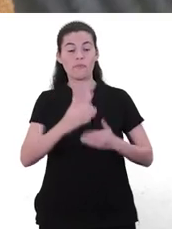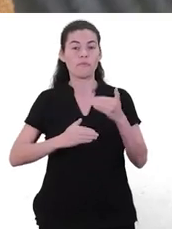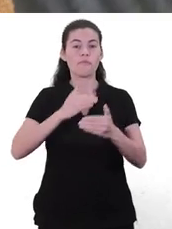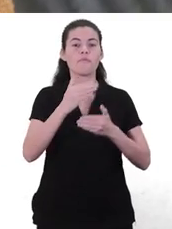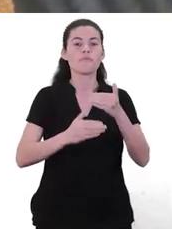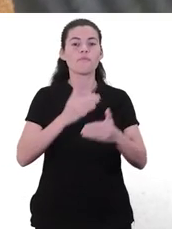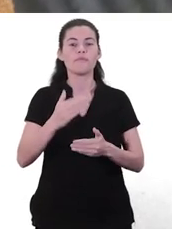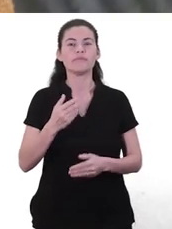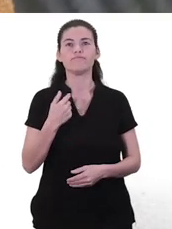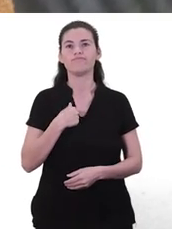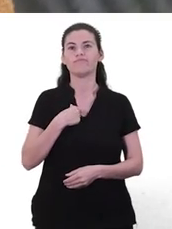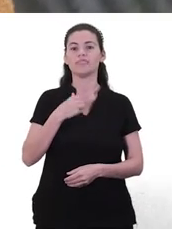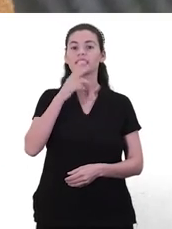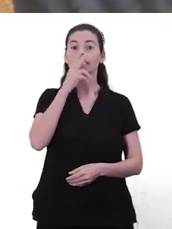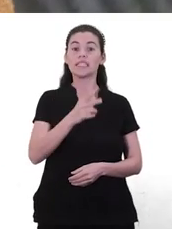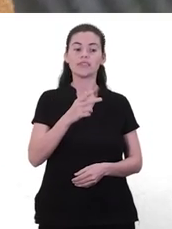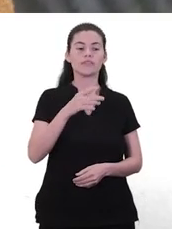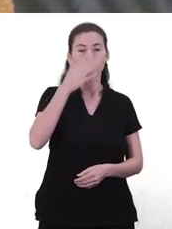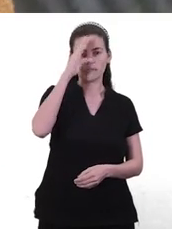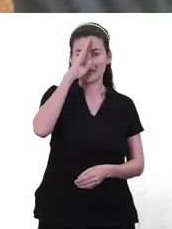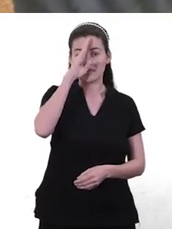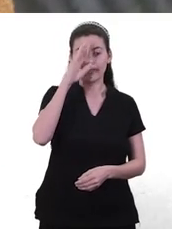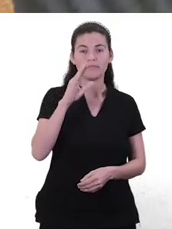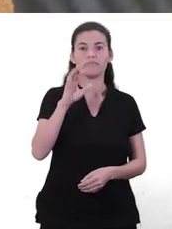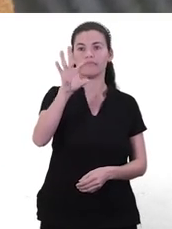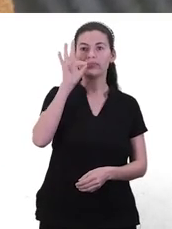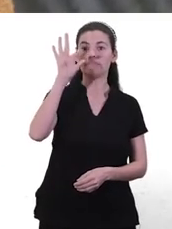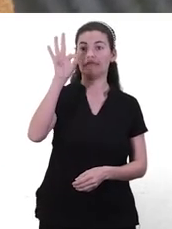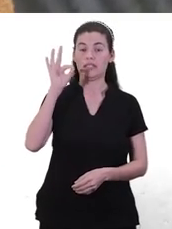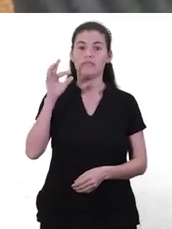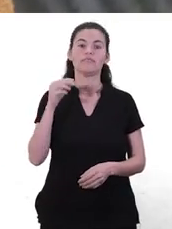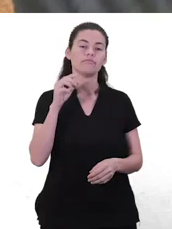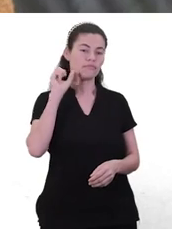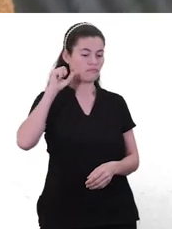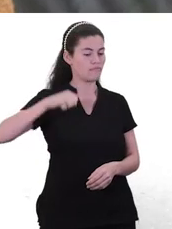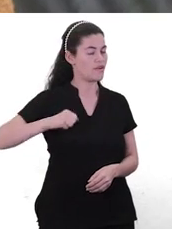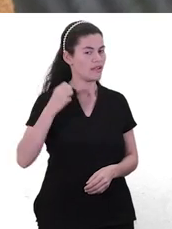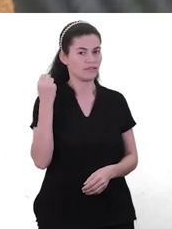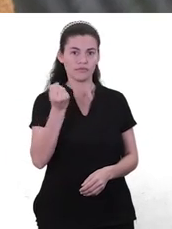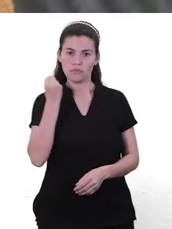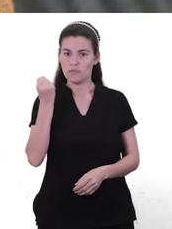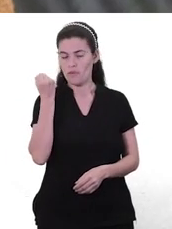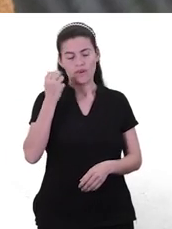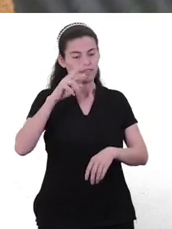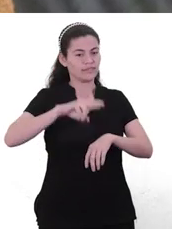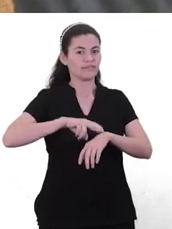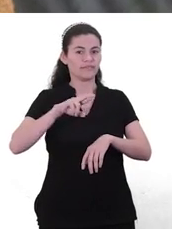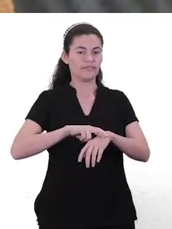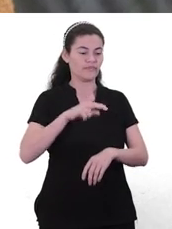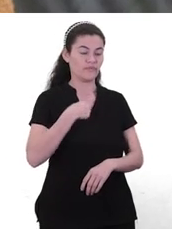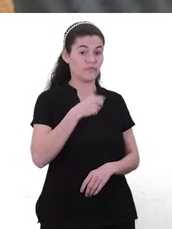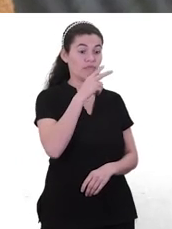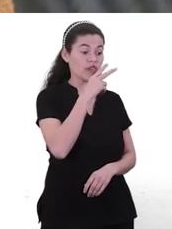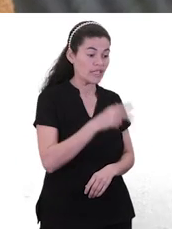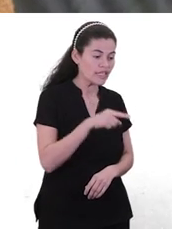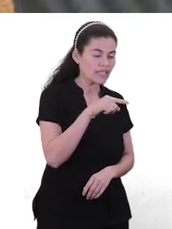nuestros hijos a tomar decisiones depende mucho de las posibilidades que les demos como padres. O sea, es fundamental que pensemos cuando tenemos hijos de